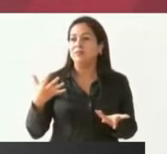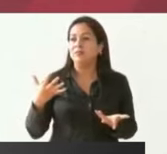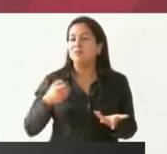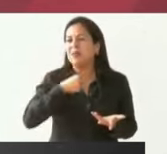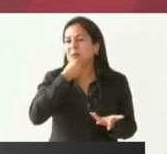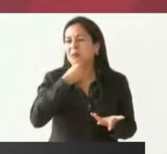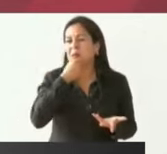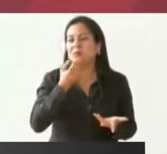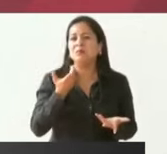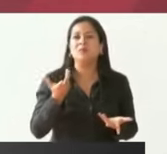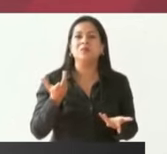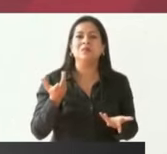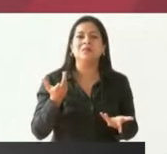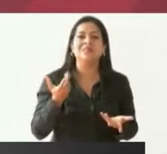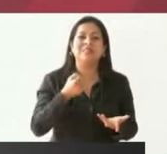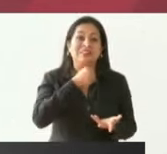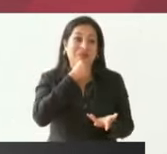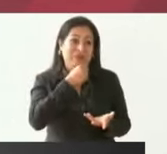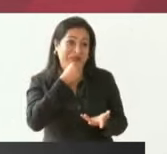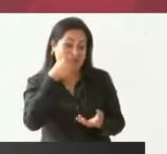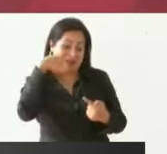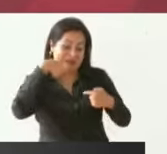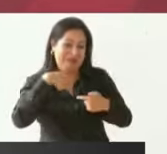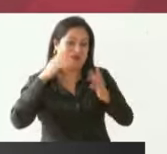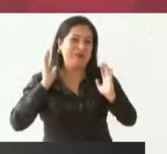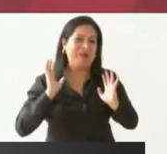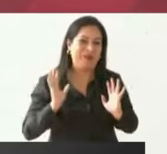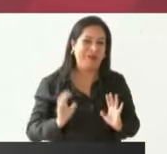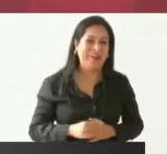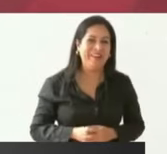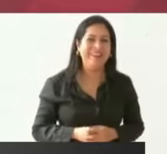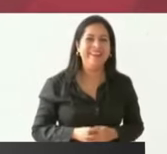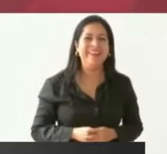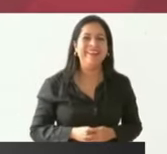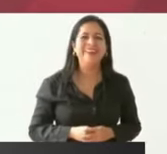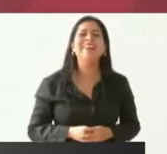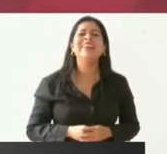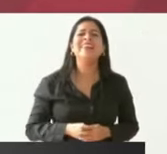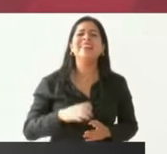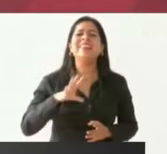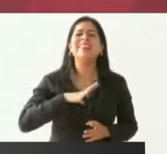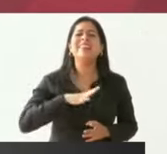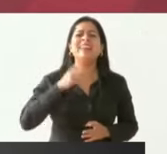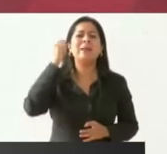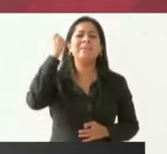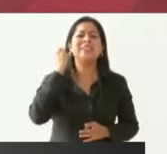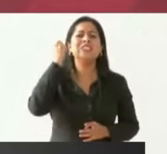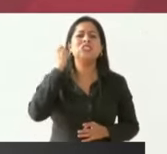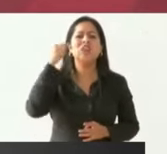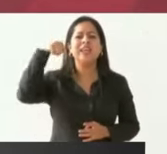veteranos como el que habla reciben pensión en Guerrero